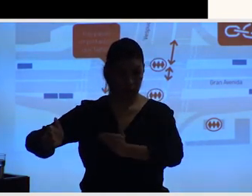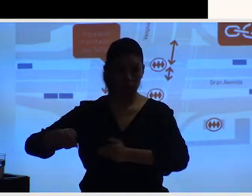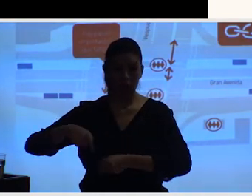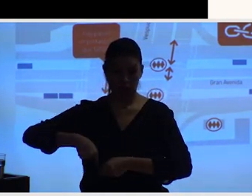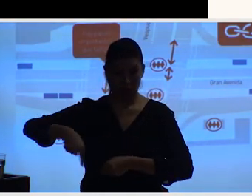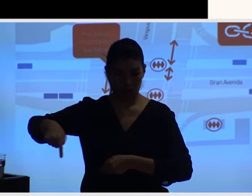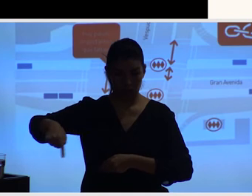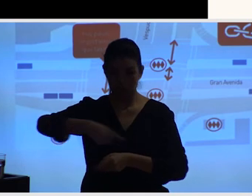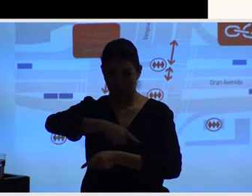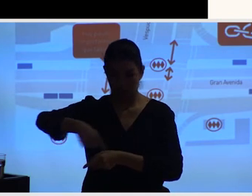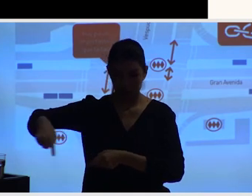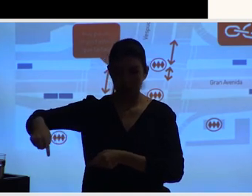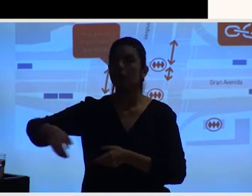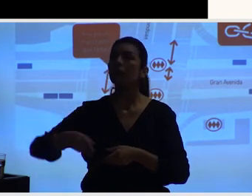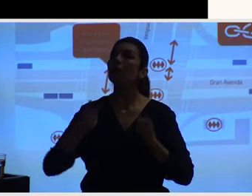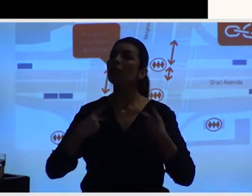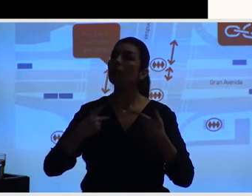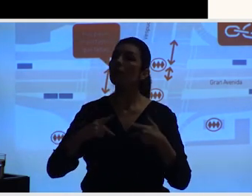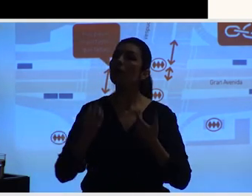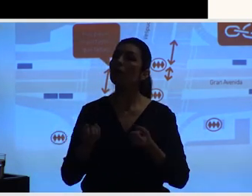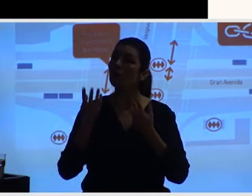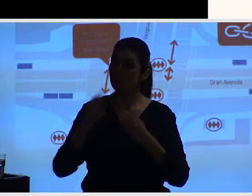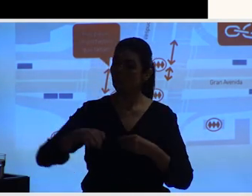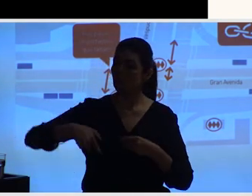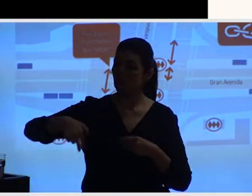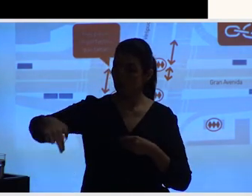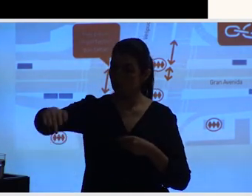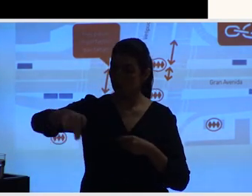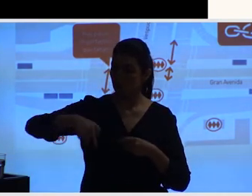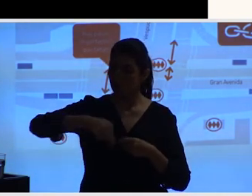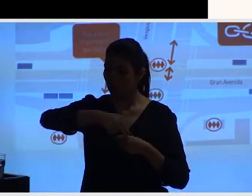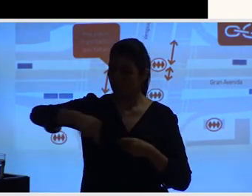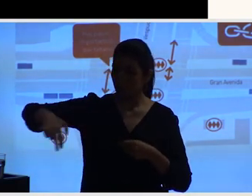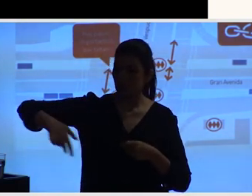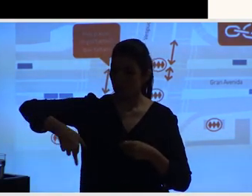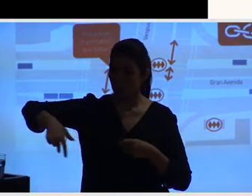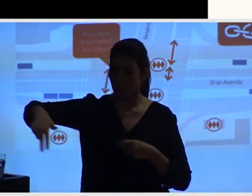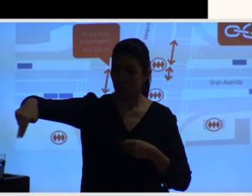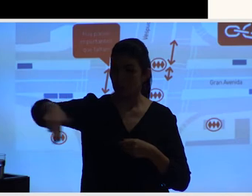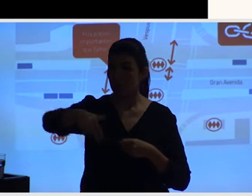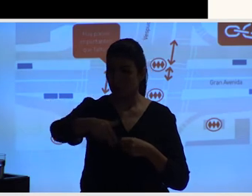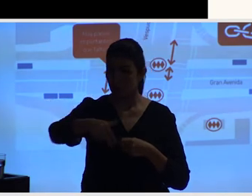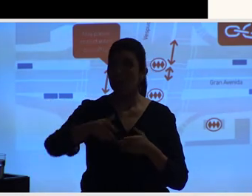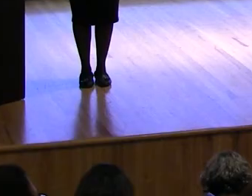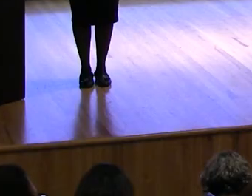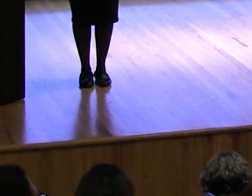el 90% de las personas que están cruzando para ir al mercado o a la estación lo están haciendo en una situación de absoluto riesgo.